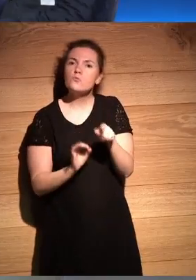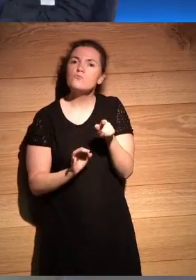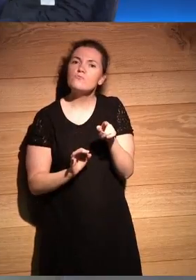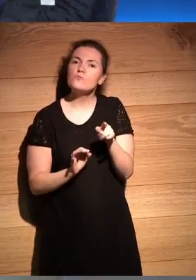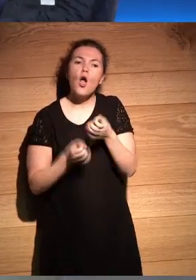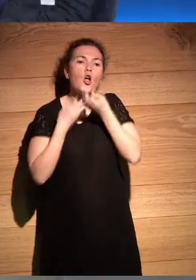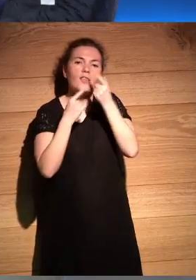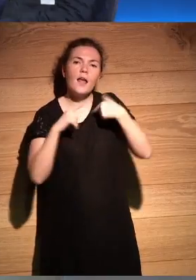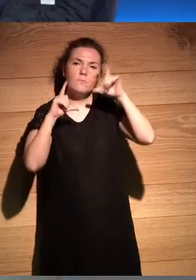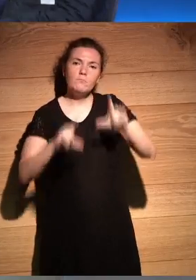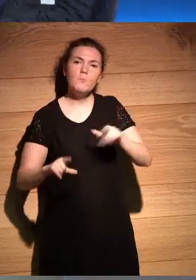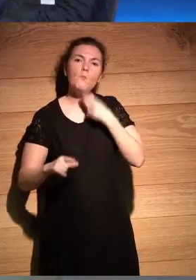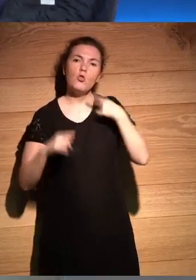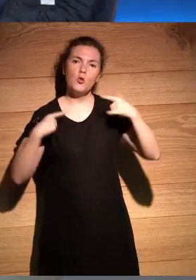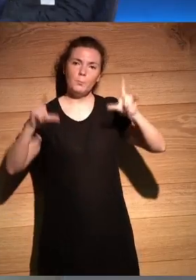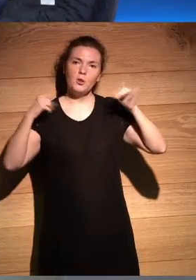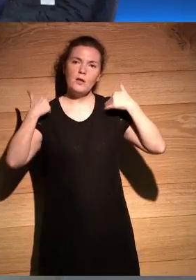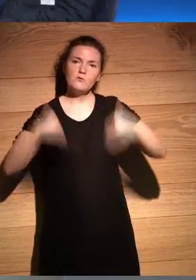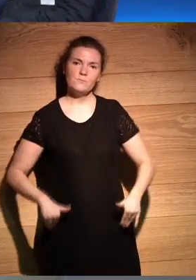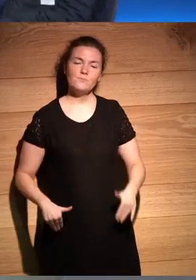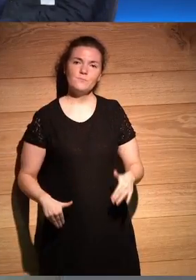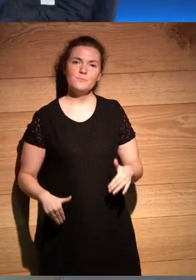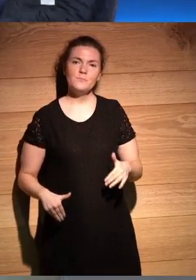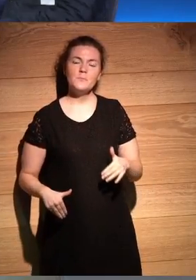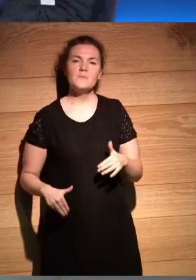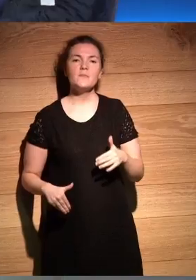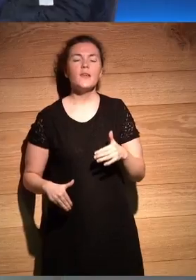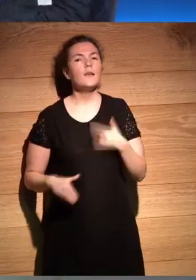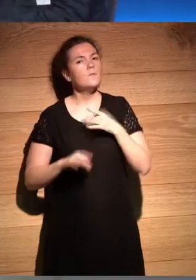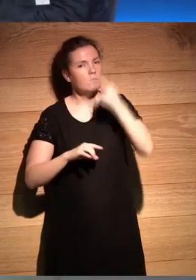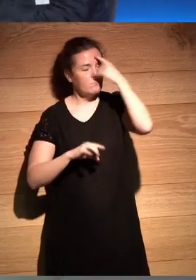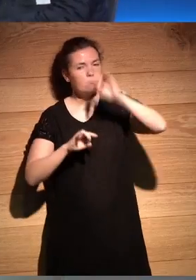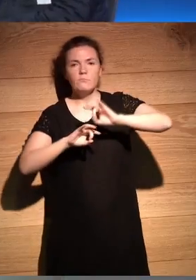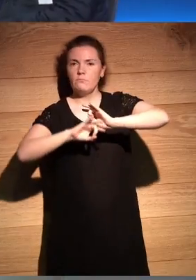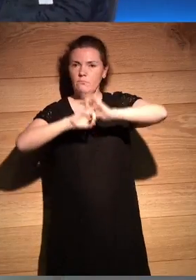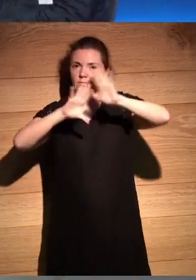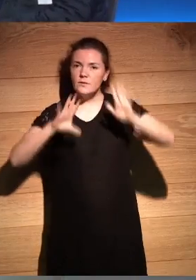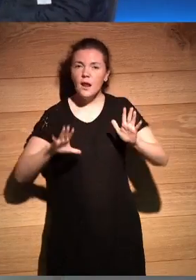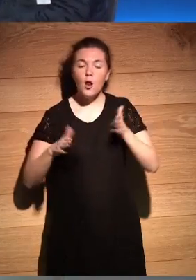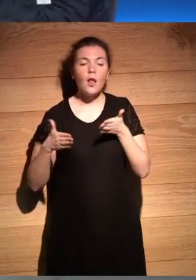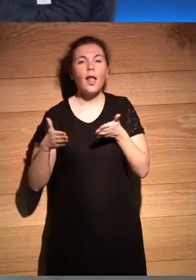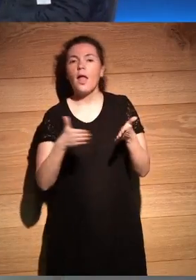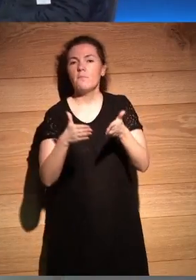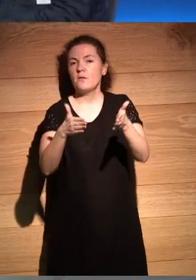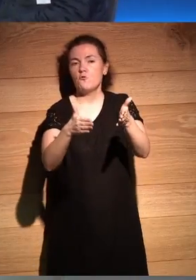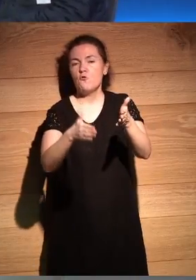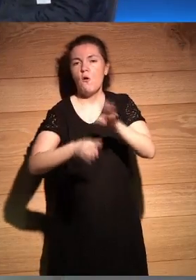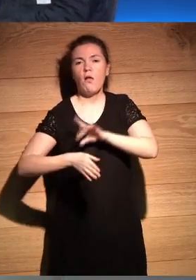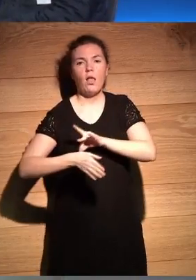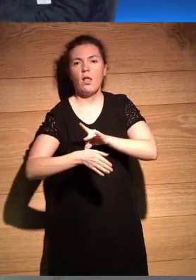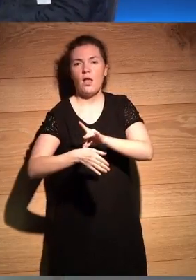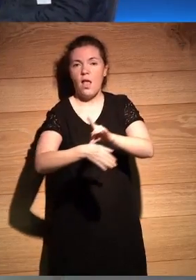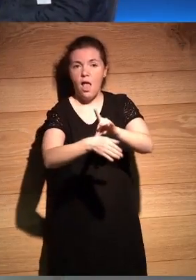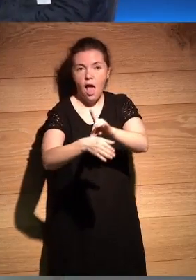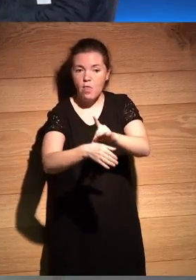contarlo en primera persona y y tener claro que que el camino iba a estar guiado por por